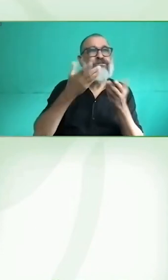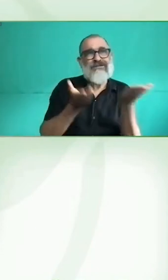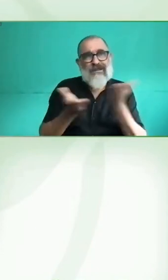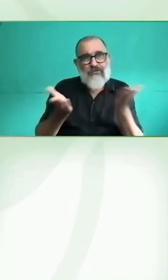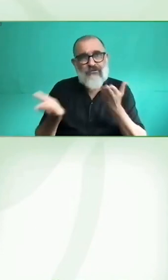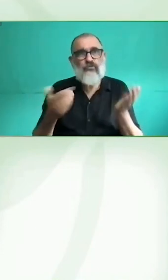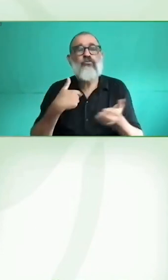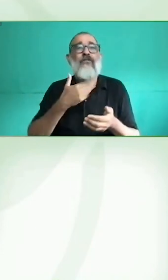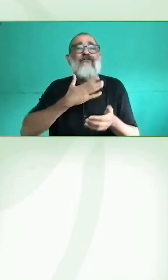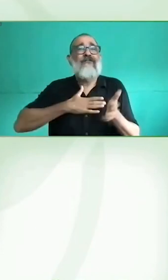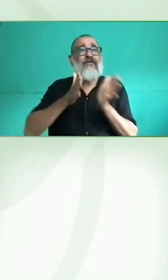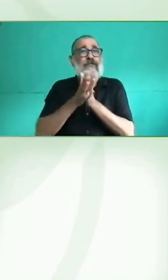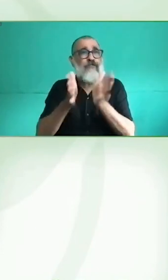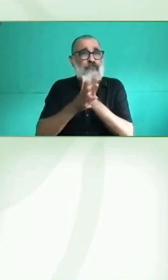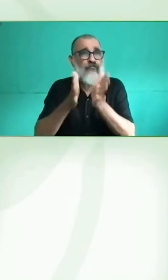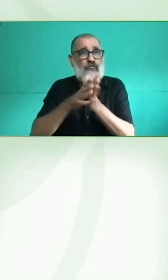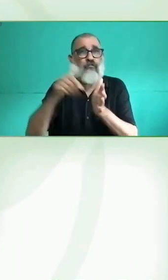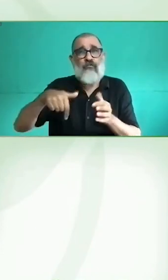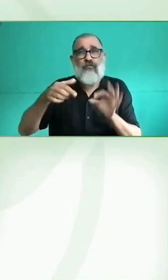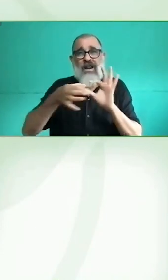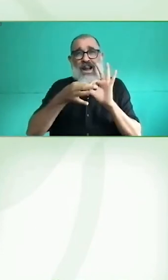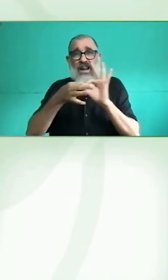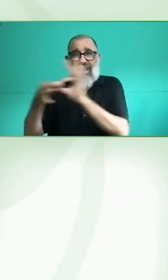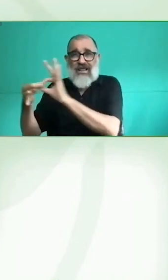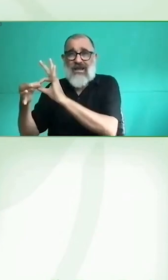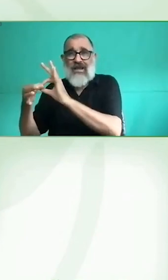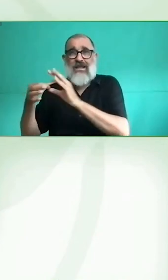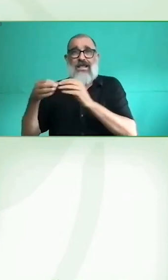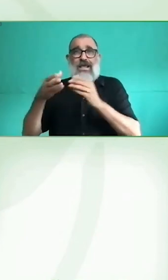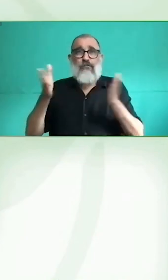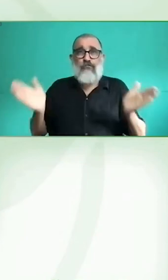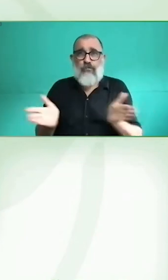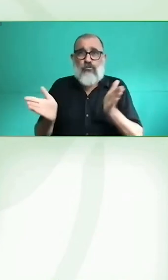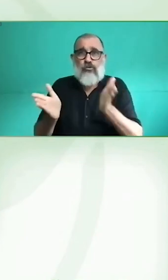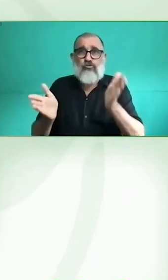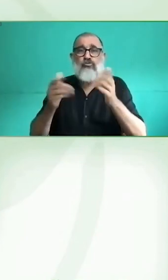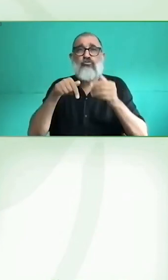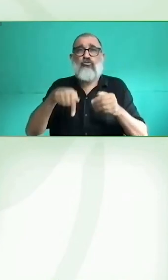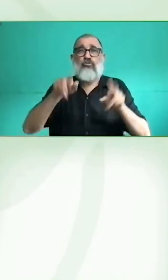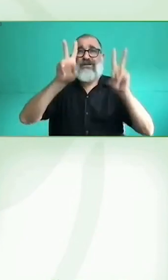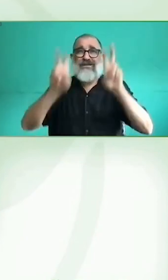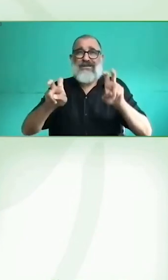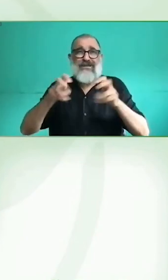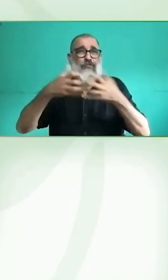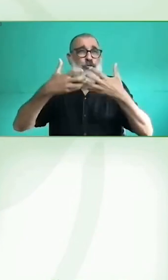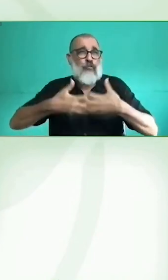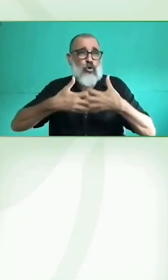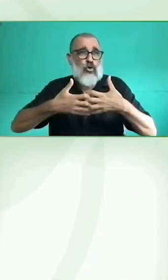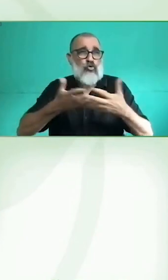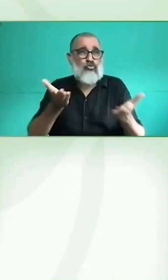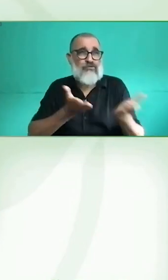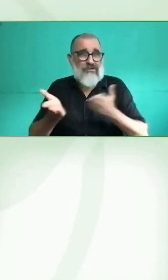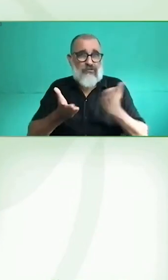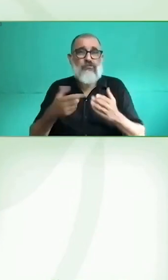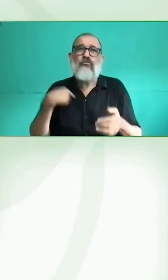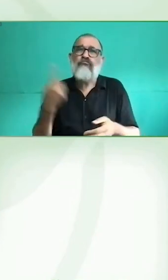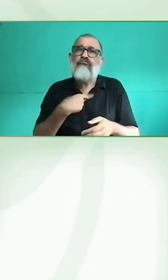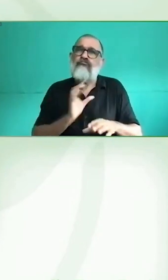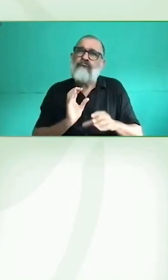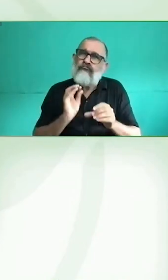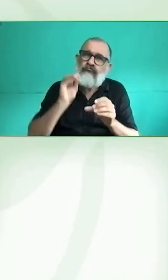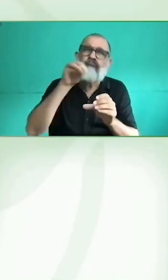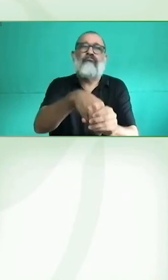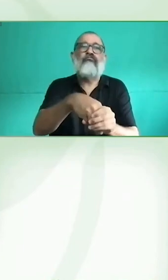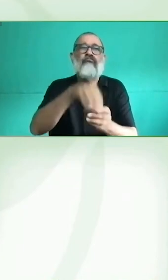dos que comentábamos antes. Uno sería el diseño universal y después esos productos ya más específicos para las necesidades particulares que puedan tener las